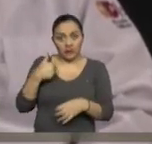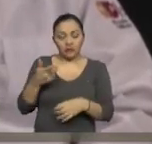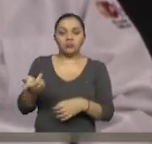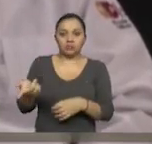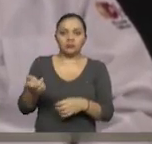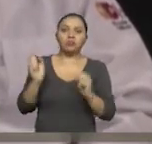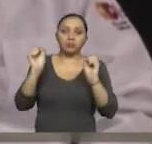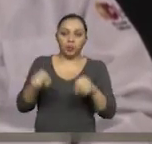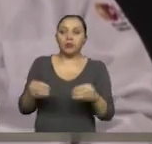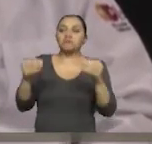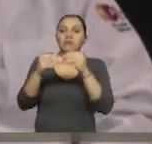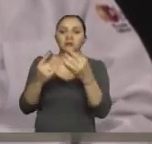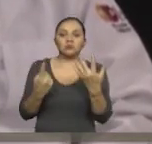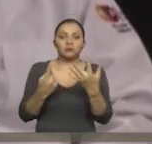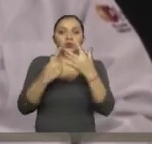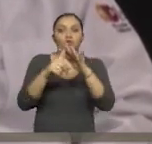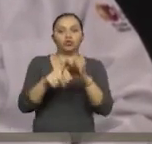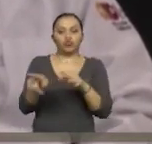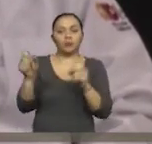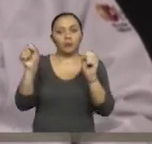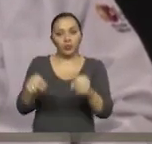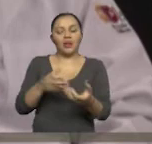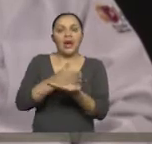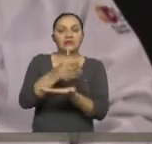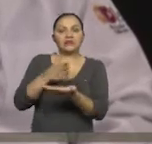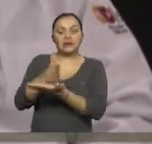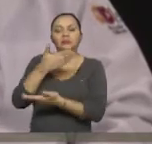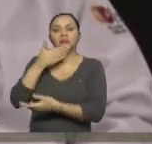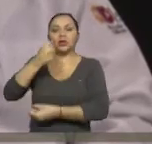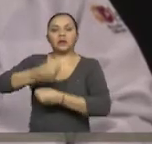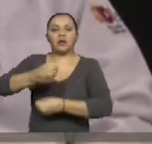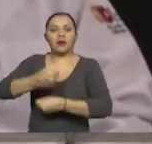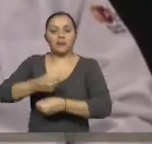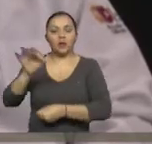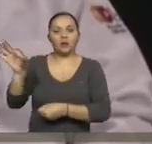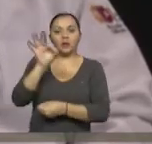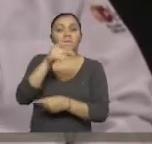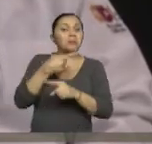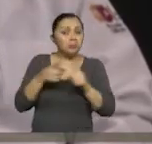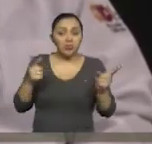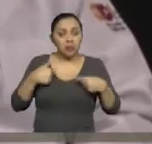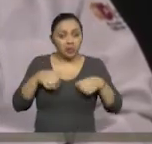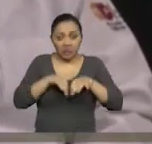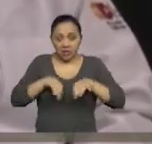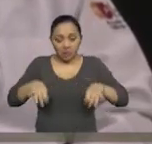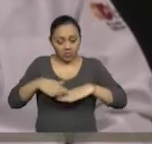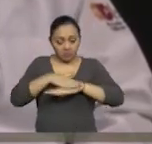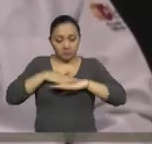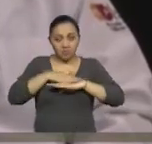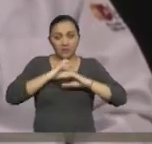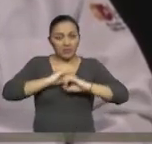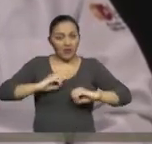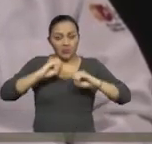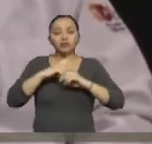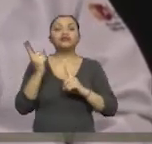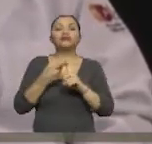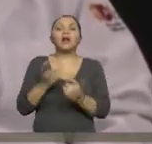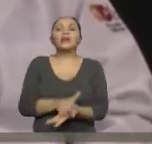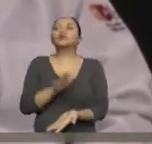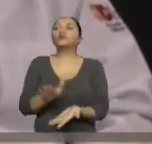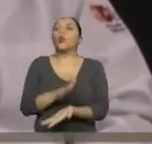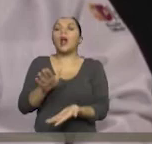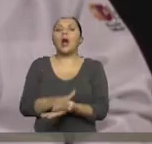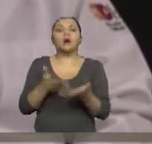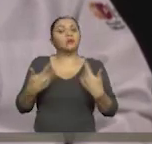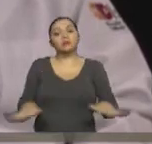posiblemente tengo mayor posibilidad para acceder al campo laboral, pero si soy una persona que he terminado la instrucción primaria o que tengo